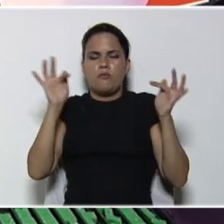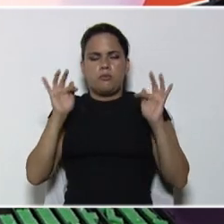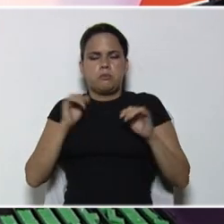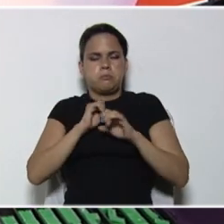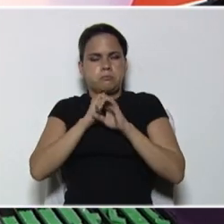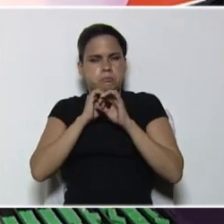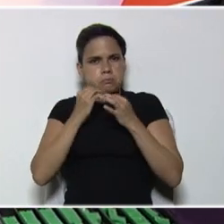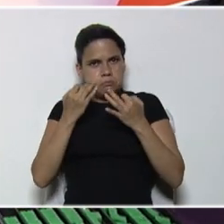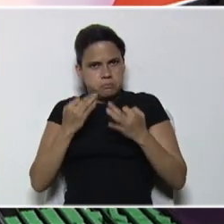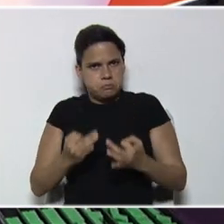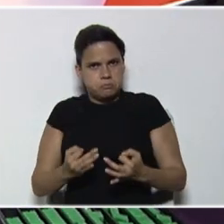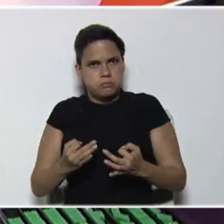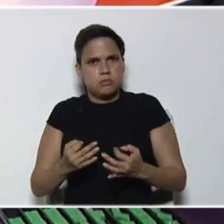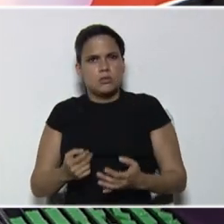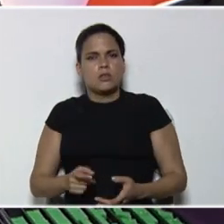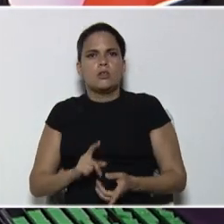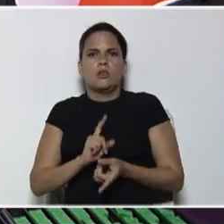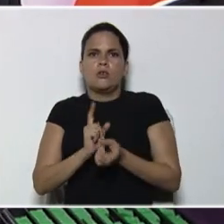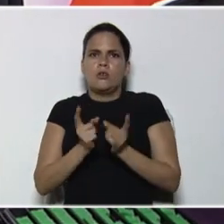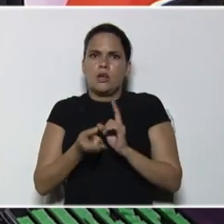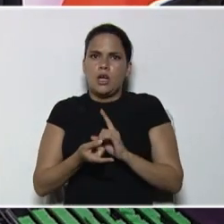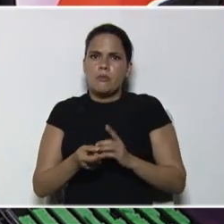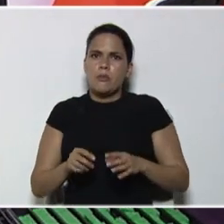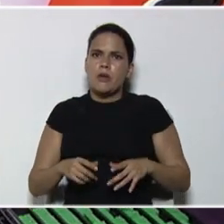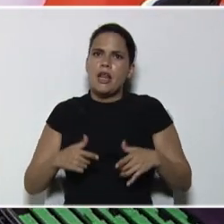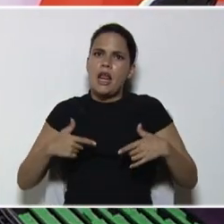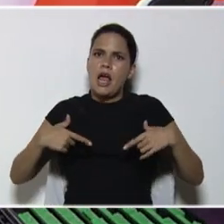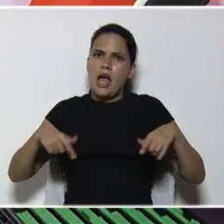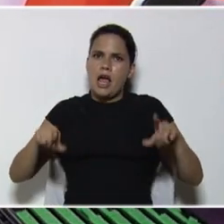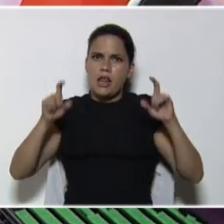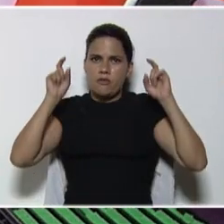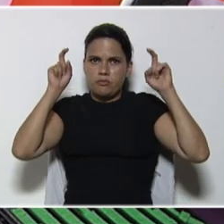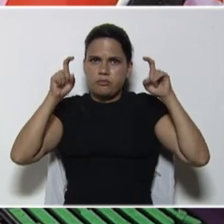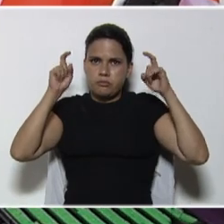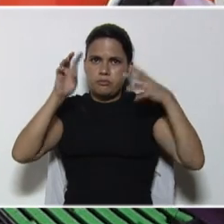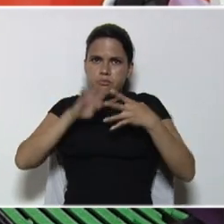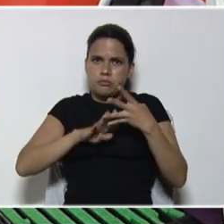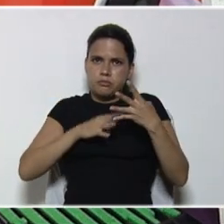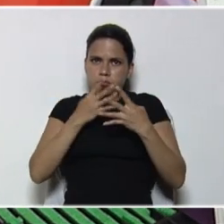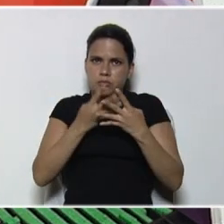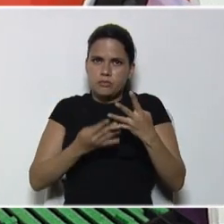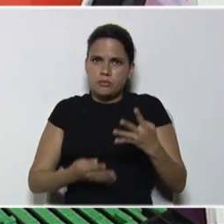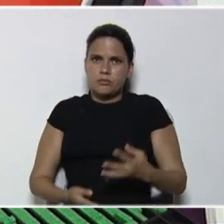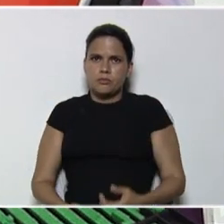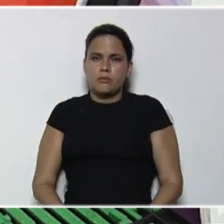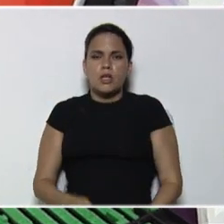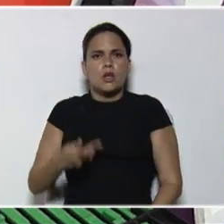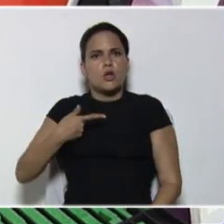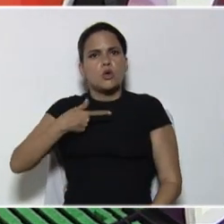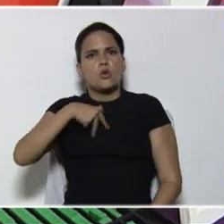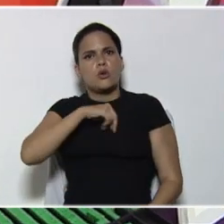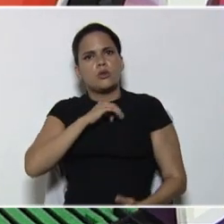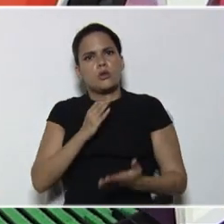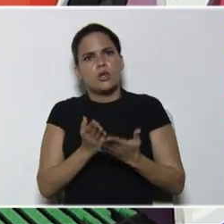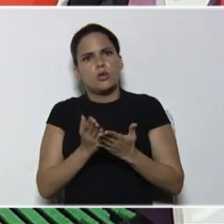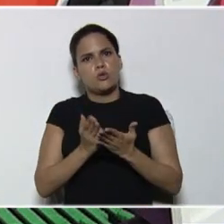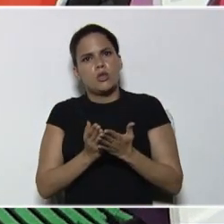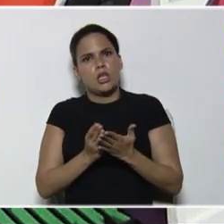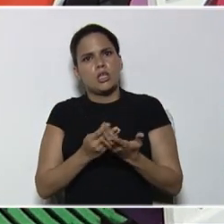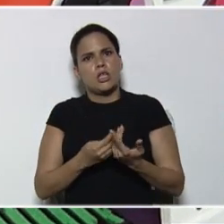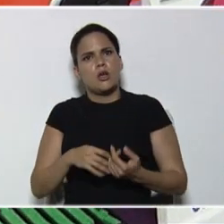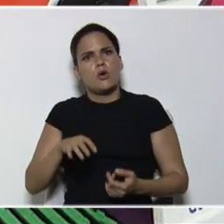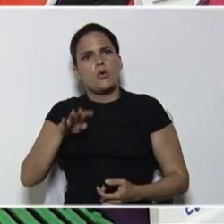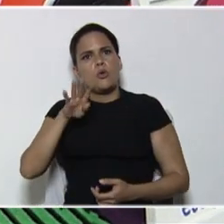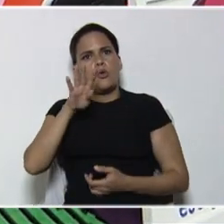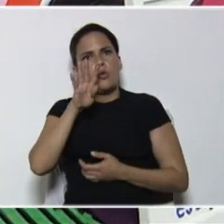En cuanto, a las adaptaciones curriculares, en el área, de formación, de matemática, para nuestros estudiantes, integrados, en el